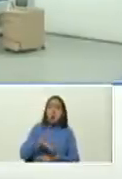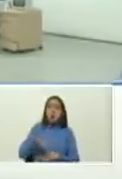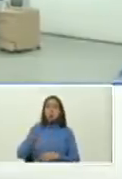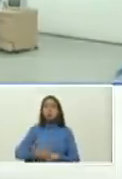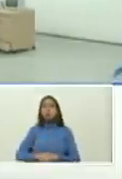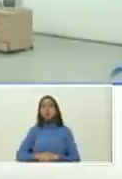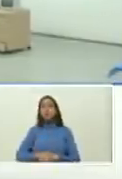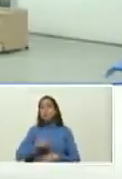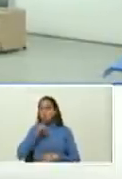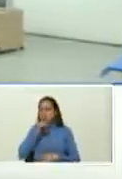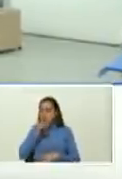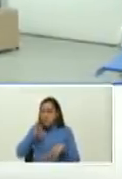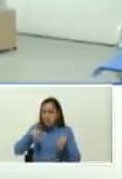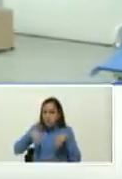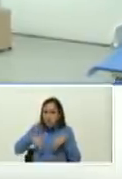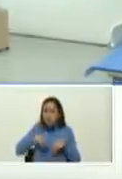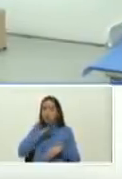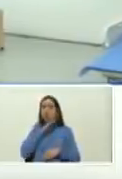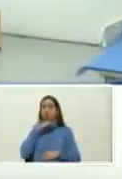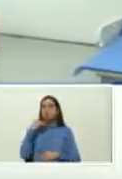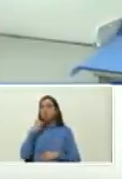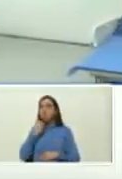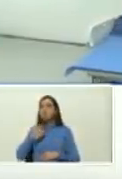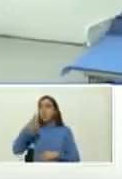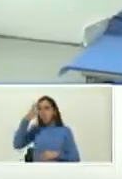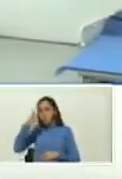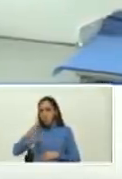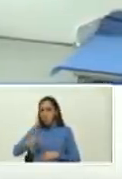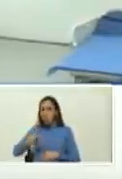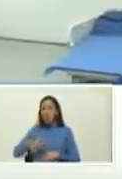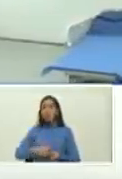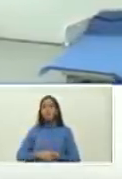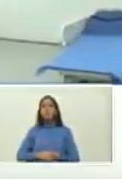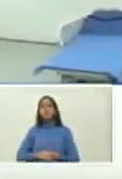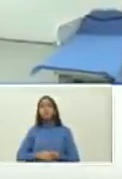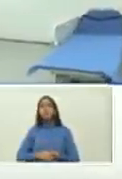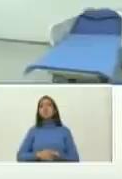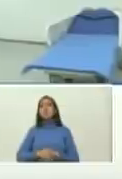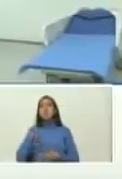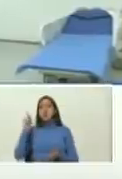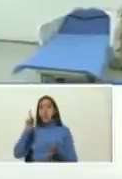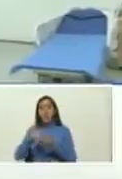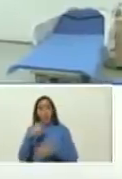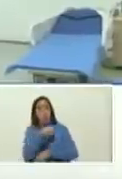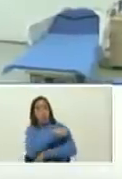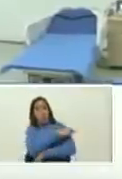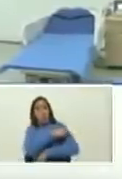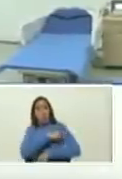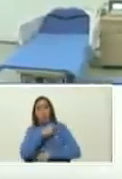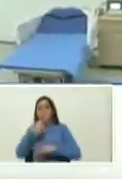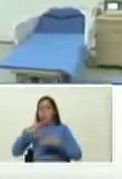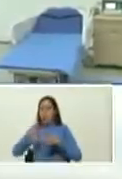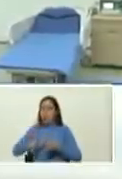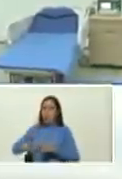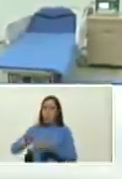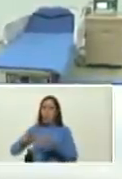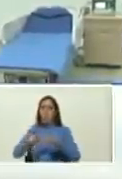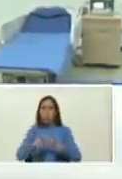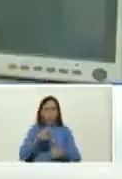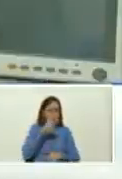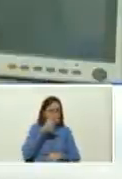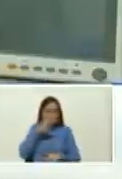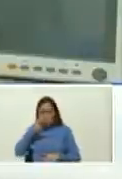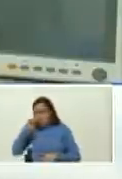calladitos Magali llegas al hospital tal al hospital tal al sitio tal al sitio tal a la clínica tal popular